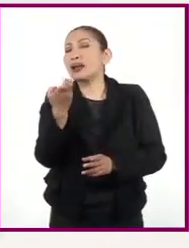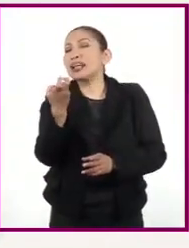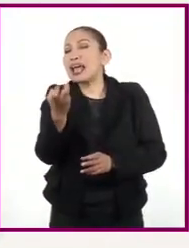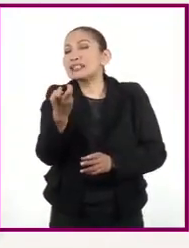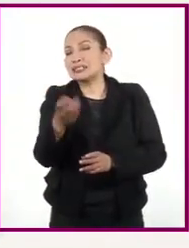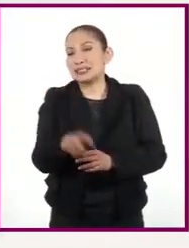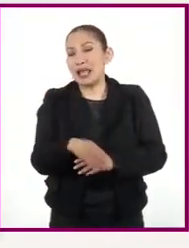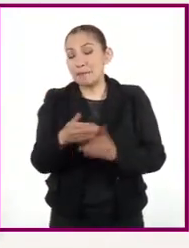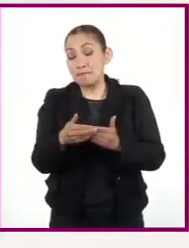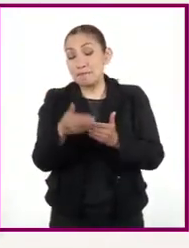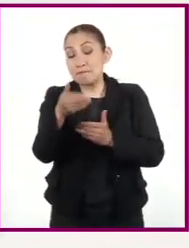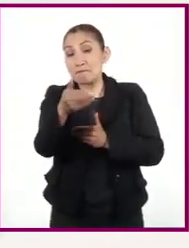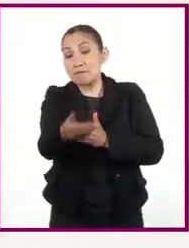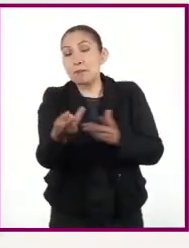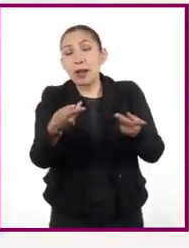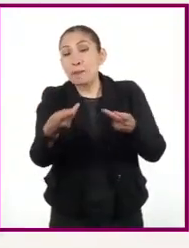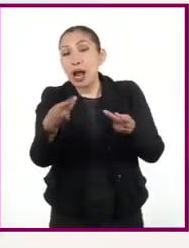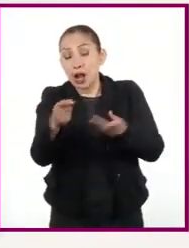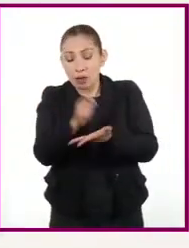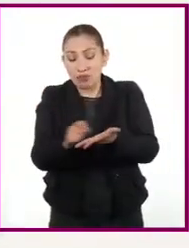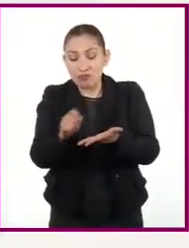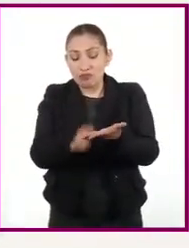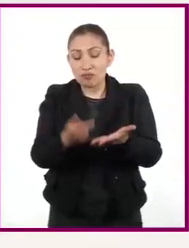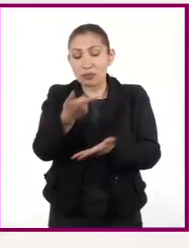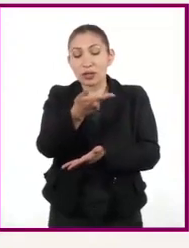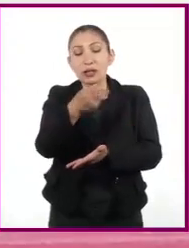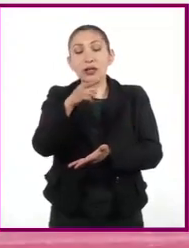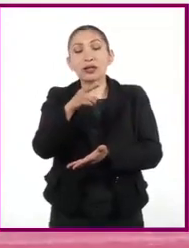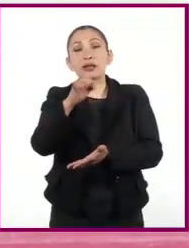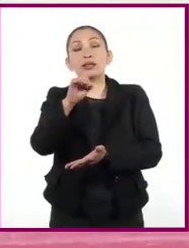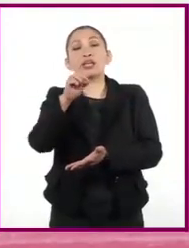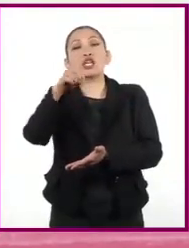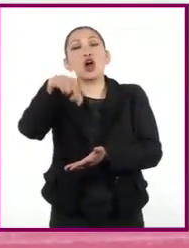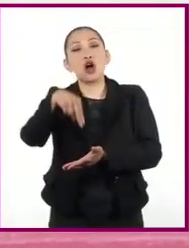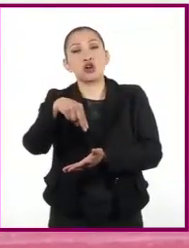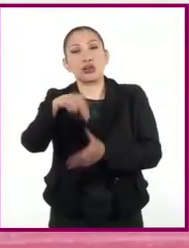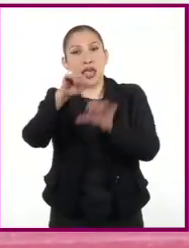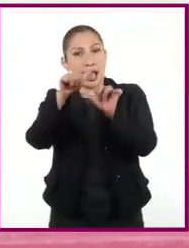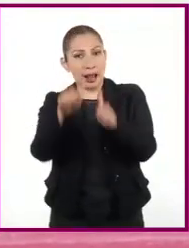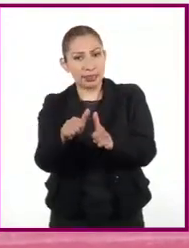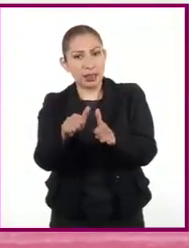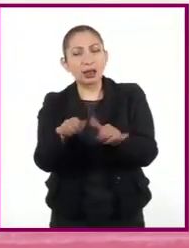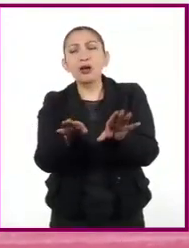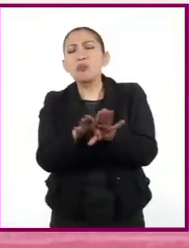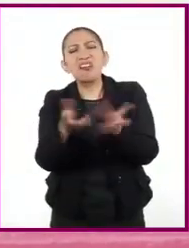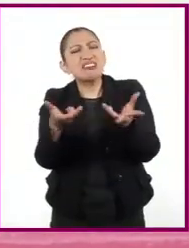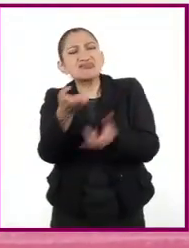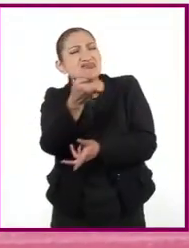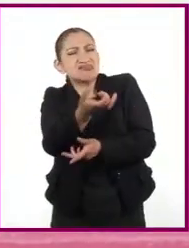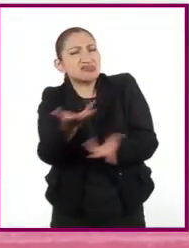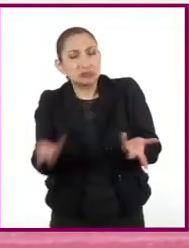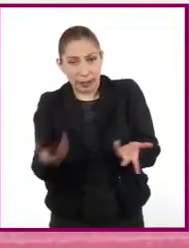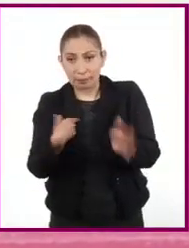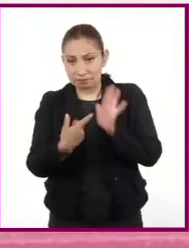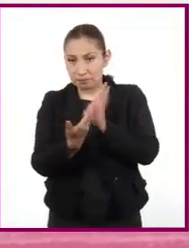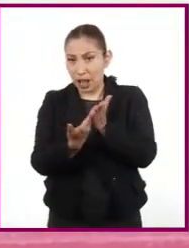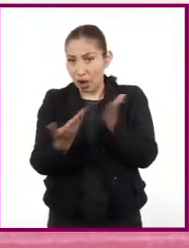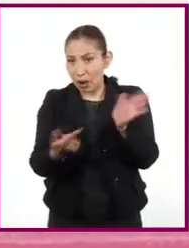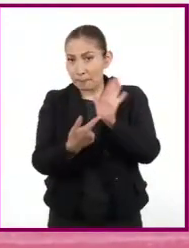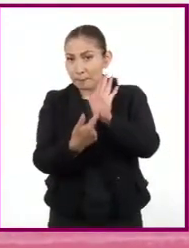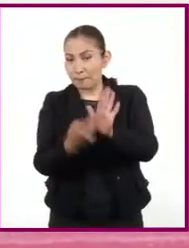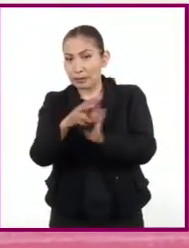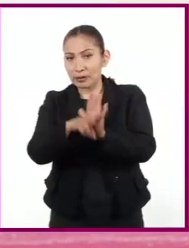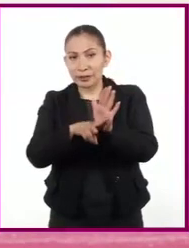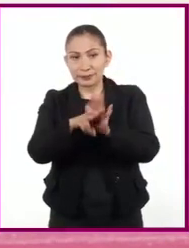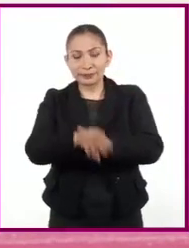el siguiente paso y elaborar un guión artístico. Para que aprendan cómo se realiza un guión, les presentamos